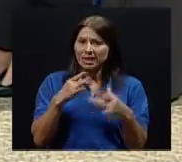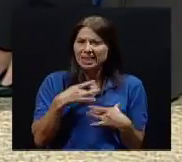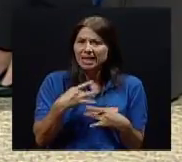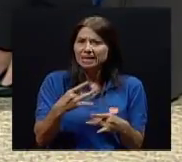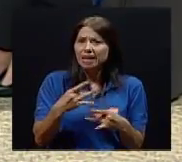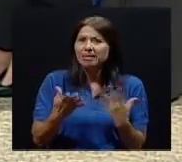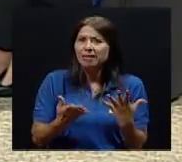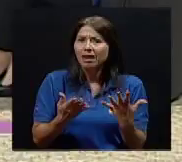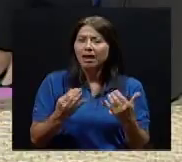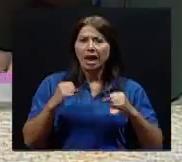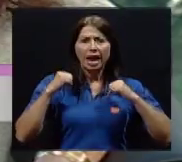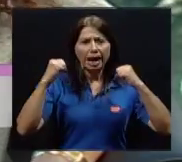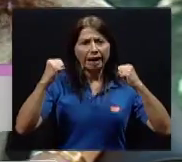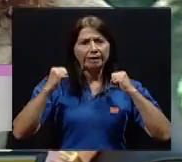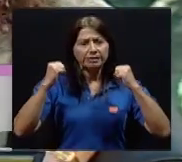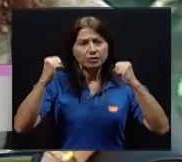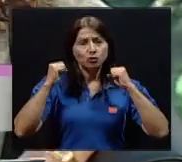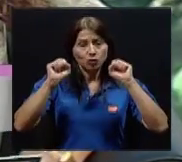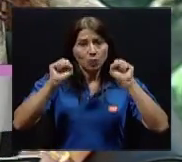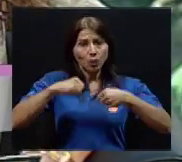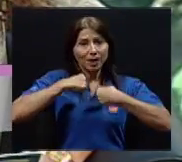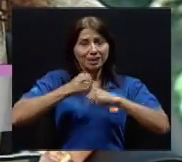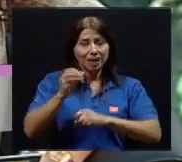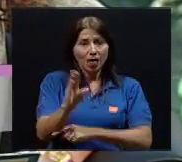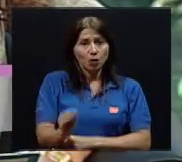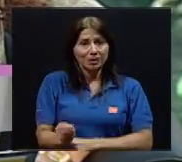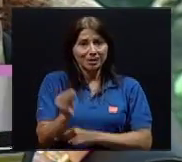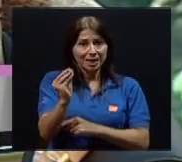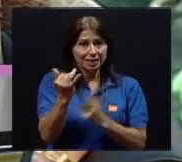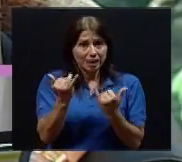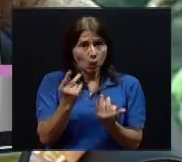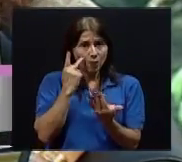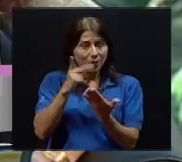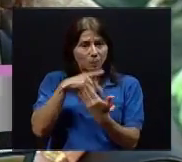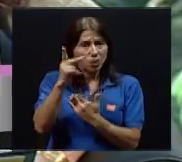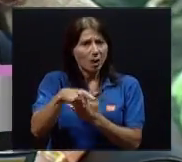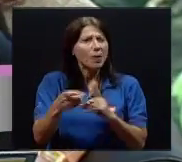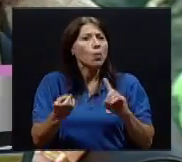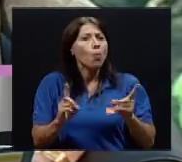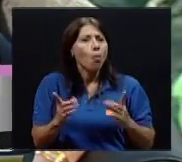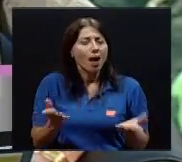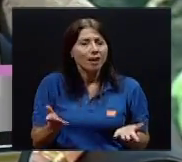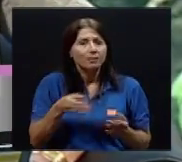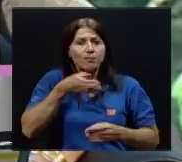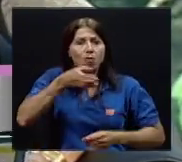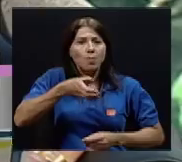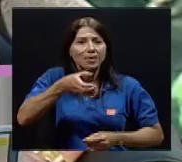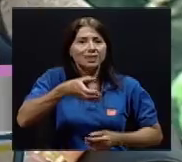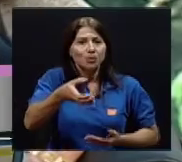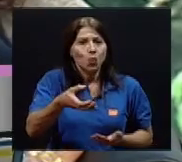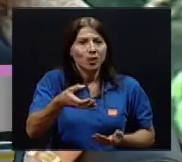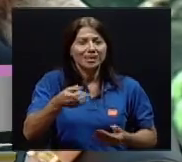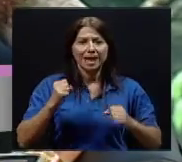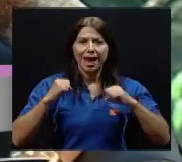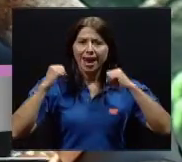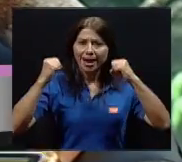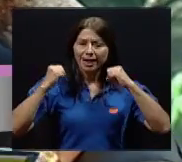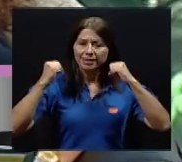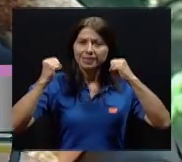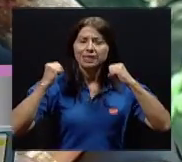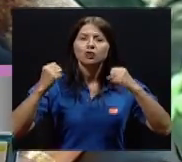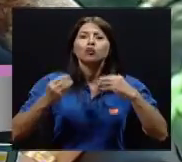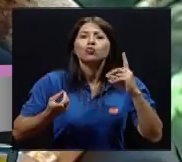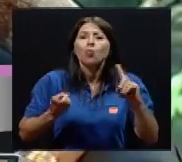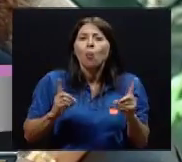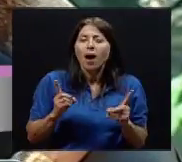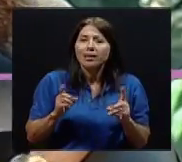conversación, sería interesante cuáles son esos ejercicios que pueden hacer los adolescentes que pueden estarnos viendo en este momento. ¿Cuáles